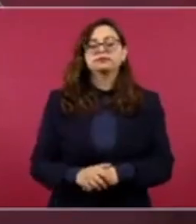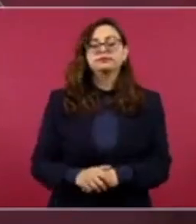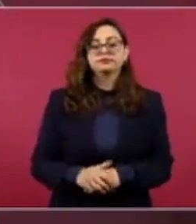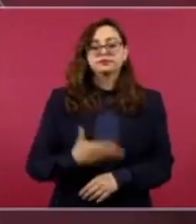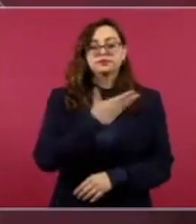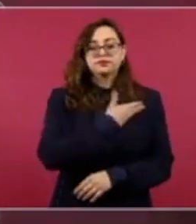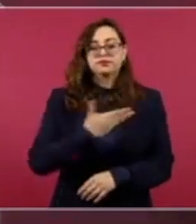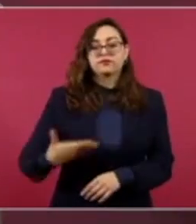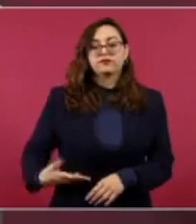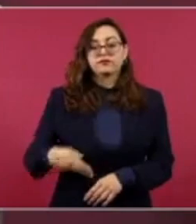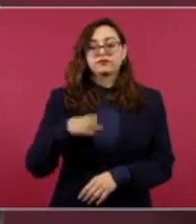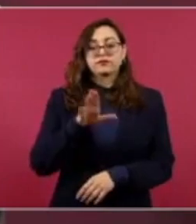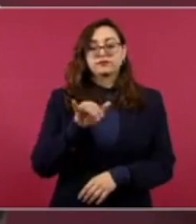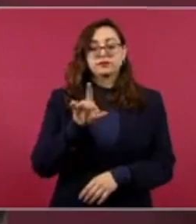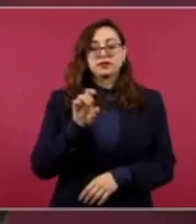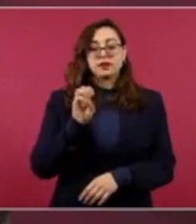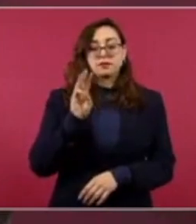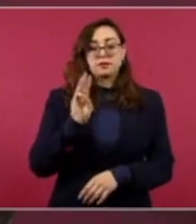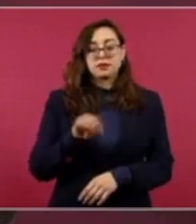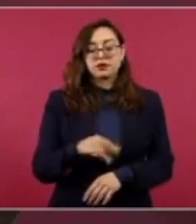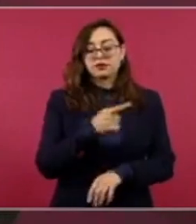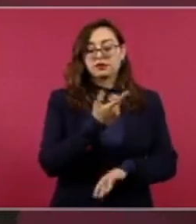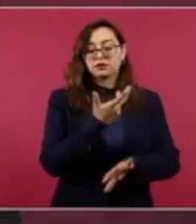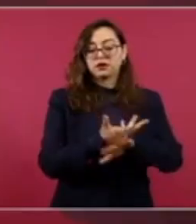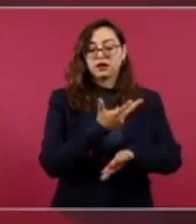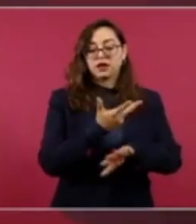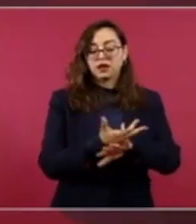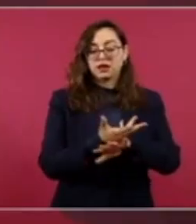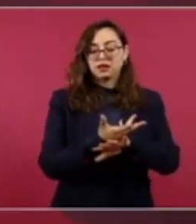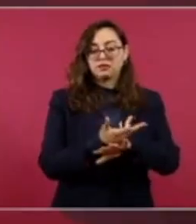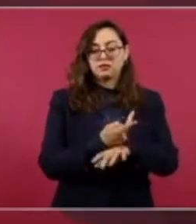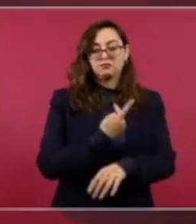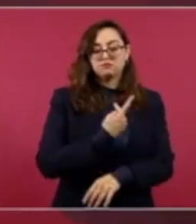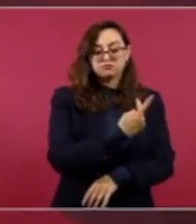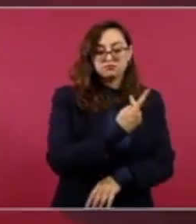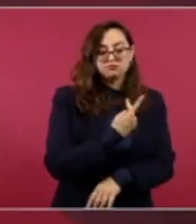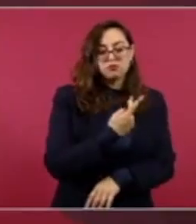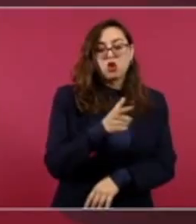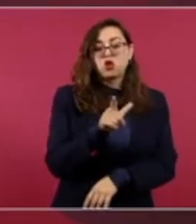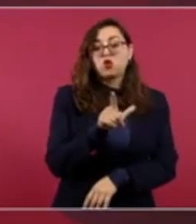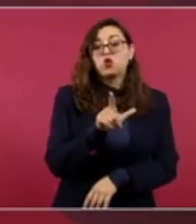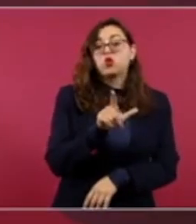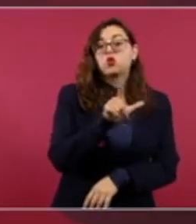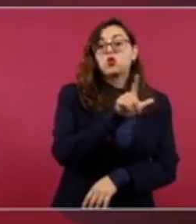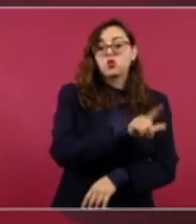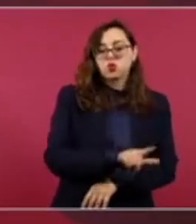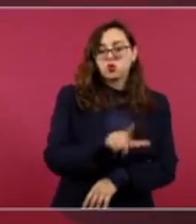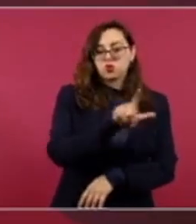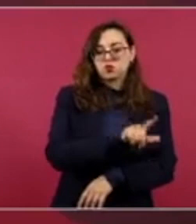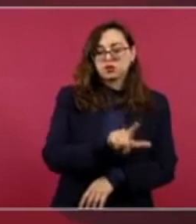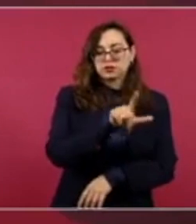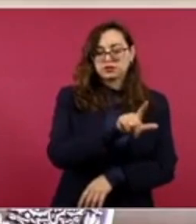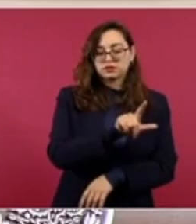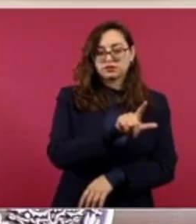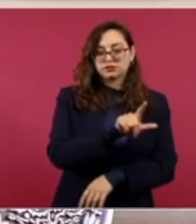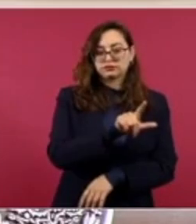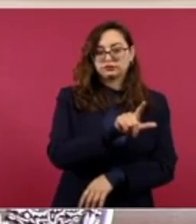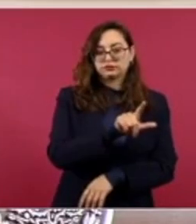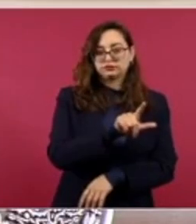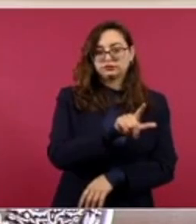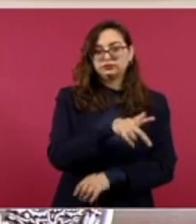a estar con nosotros el lunes, está por